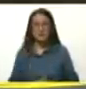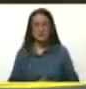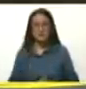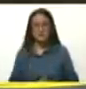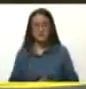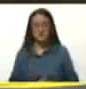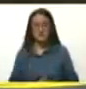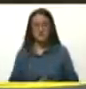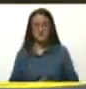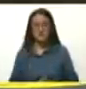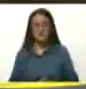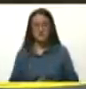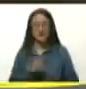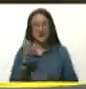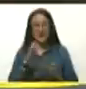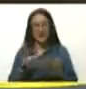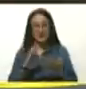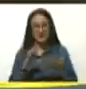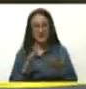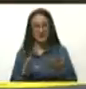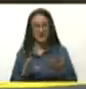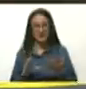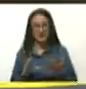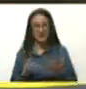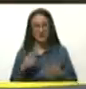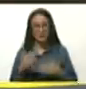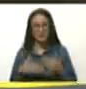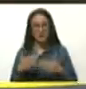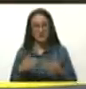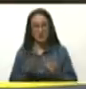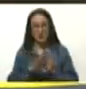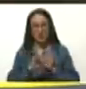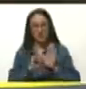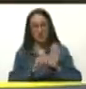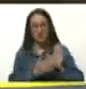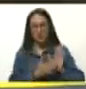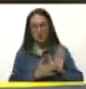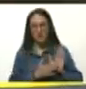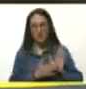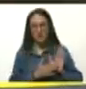y las características que han tenido los procesos constituyentes.